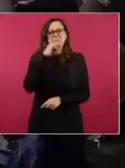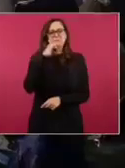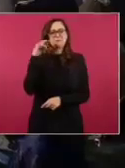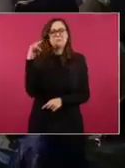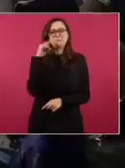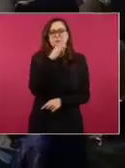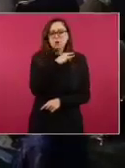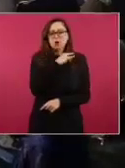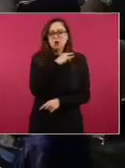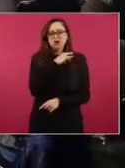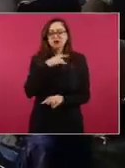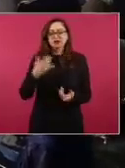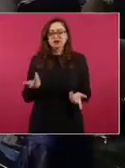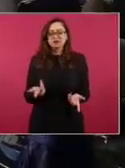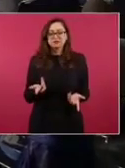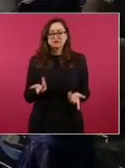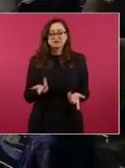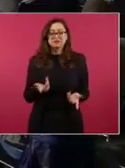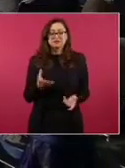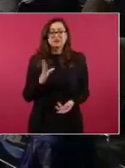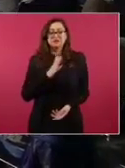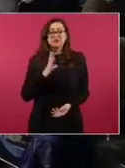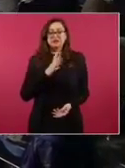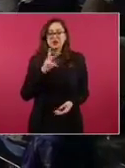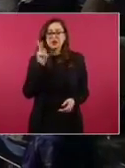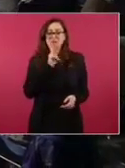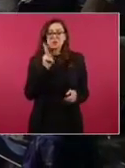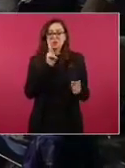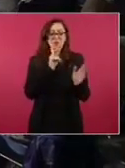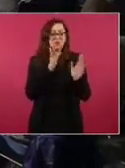Pruebas, todas.